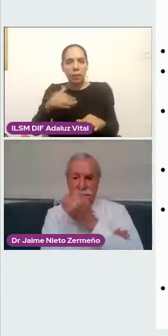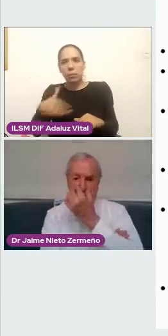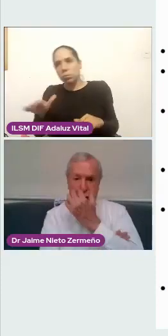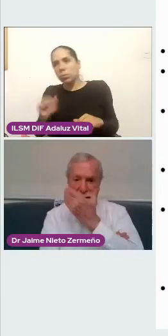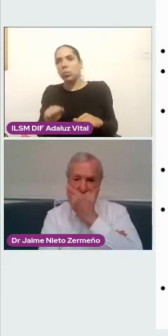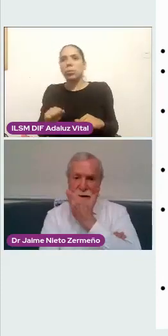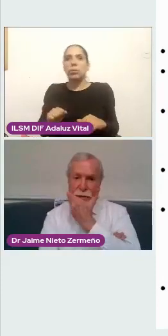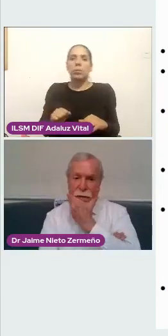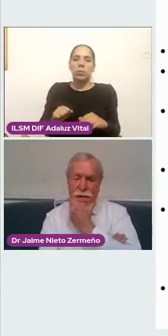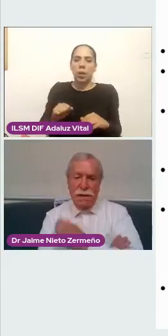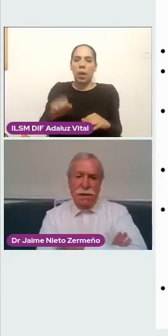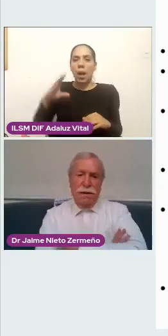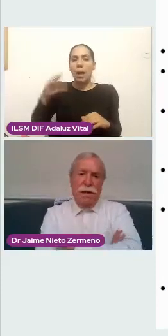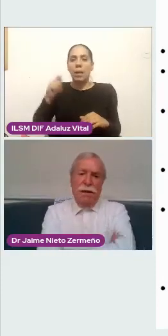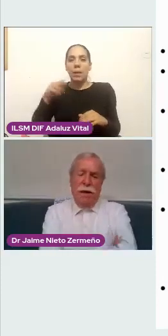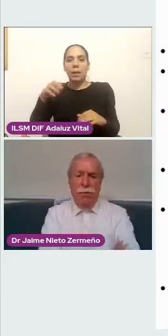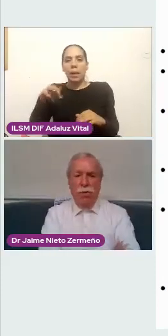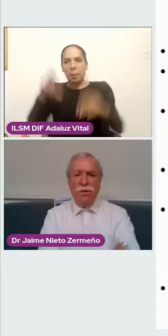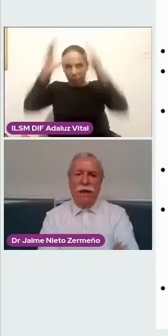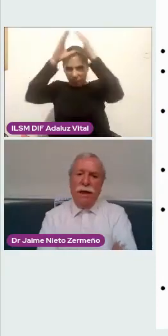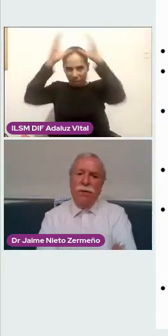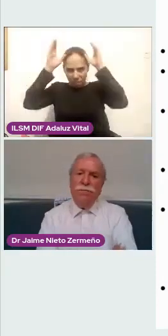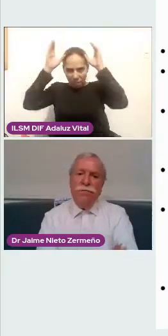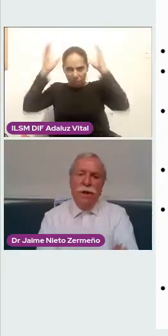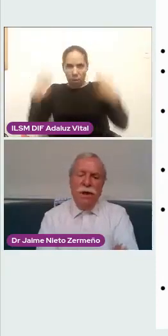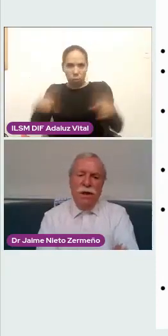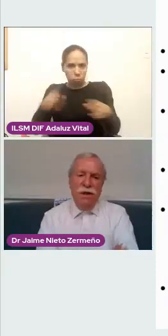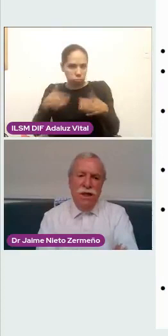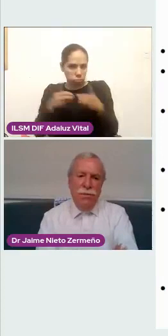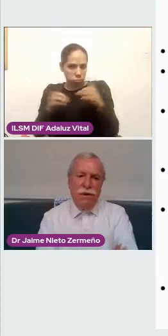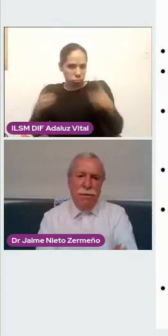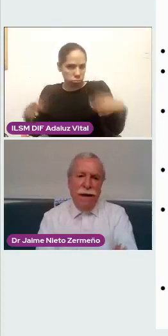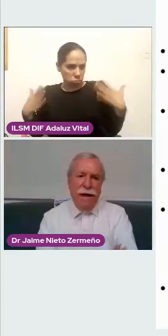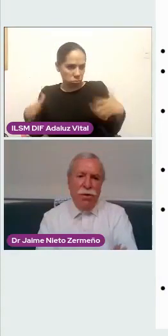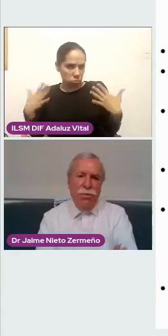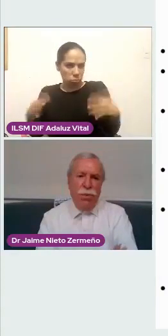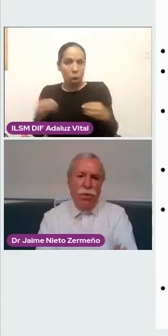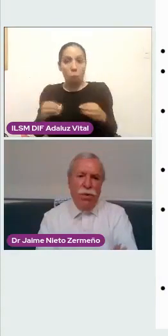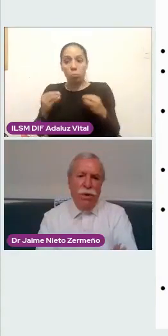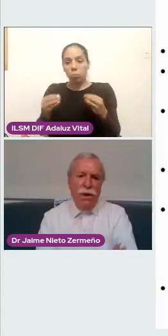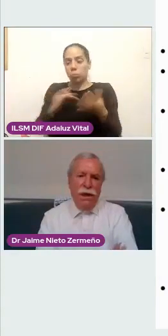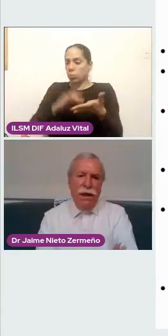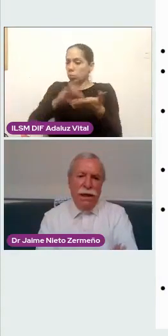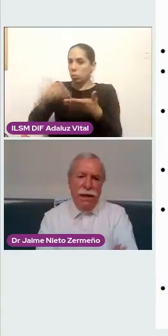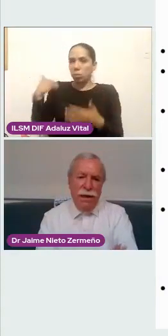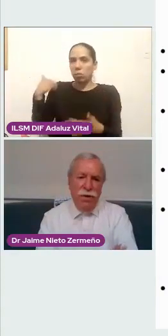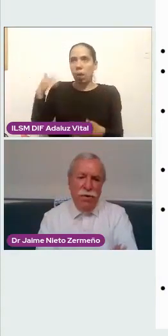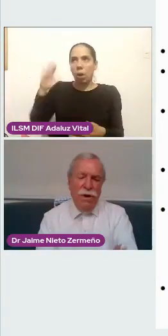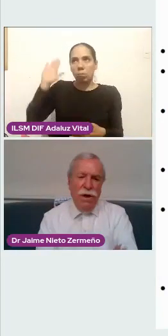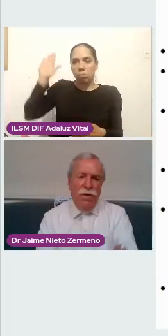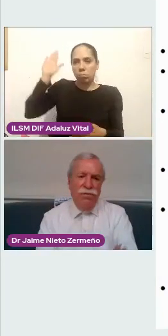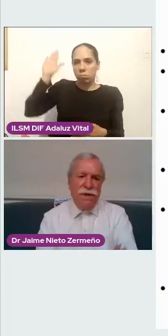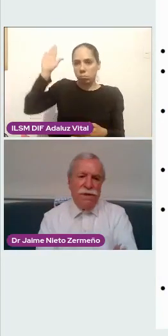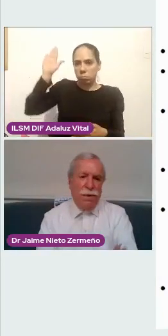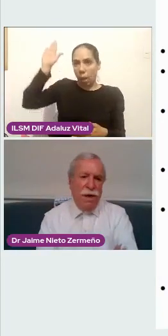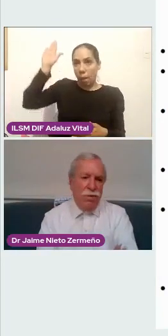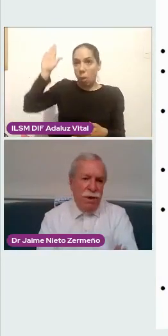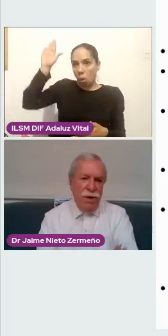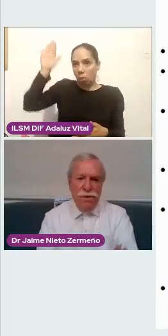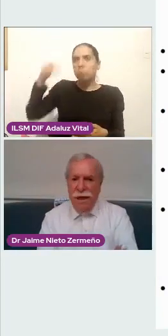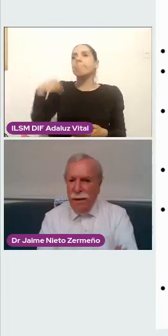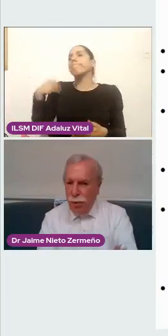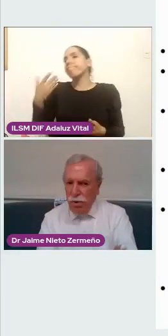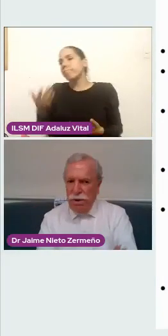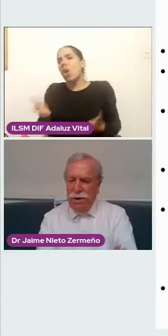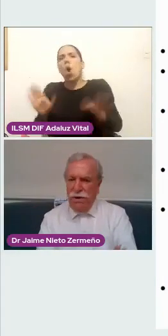personajes en el desarrollo del, del voluntariado. Y siempre trabajaron por el cariño y la confianza para